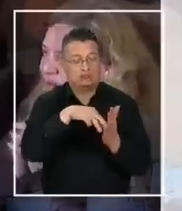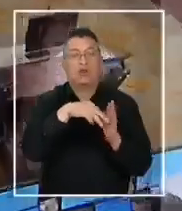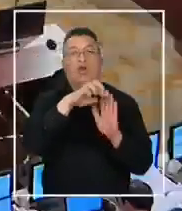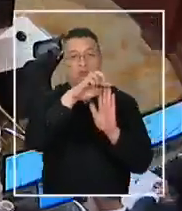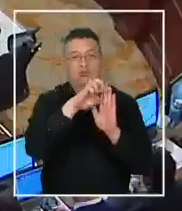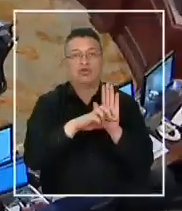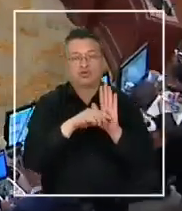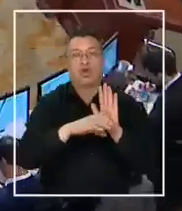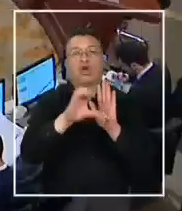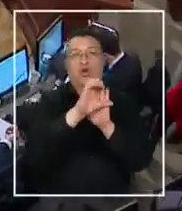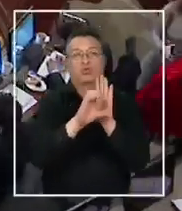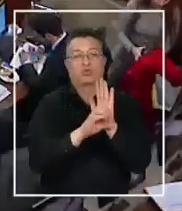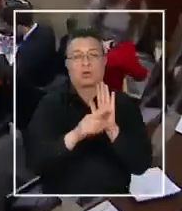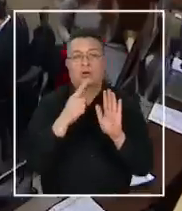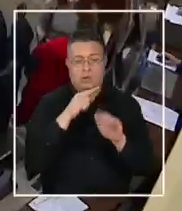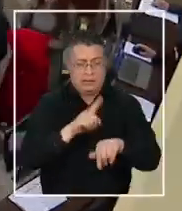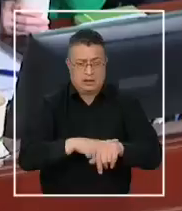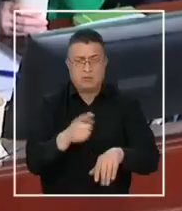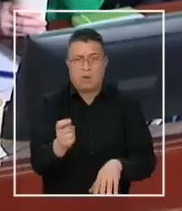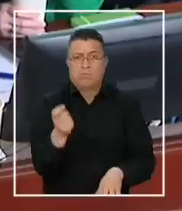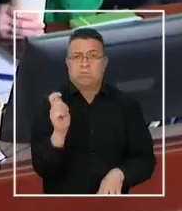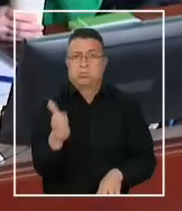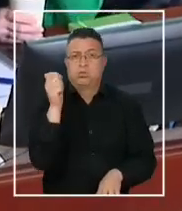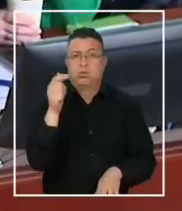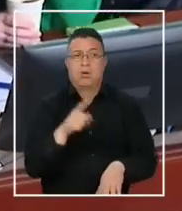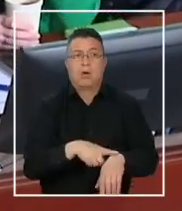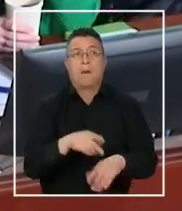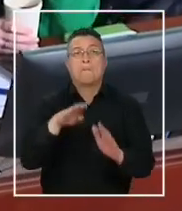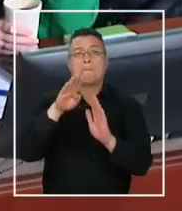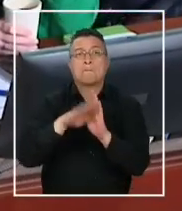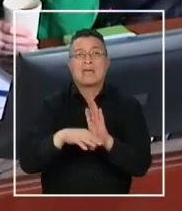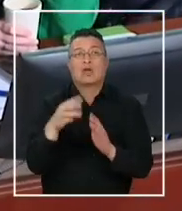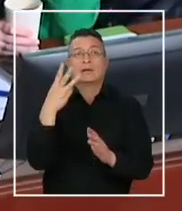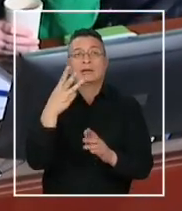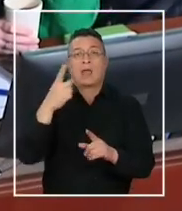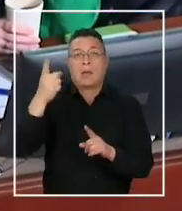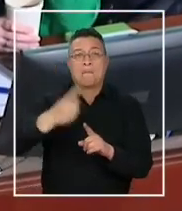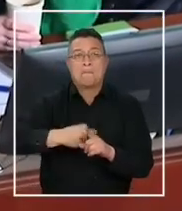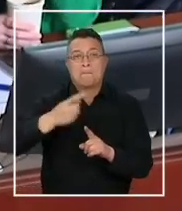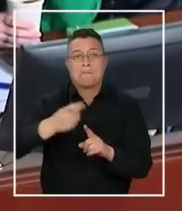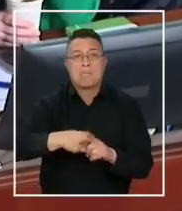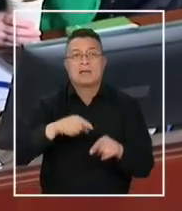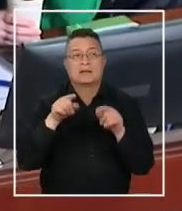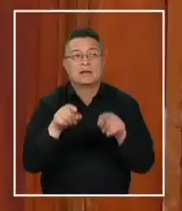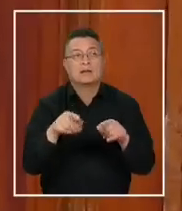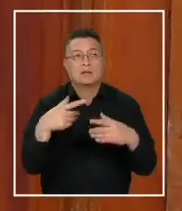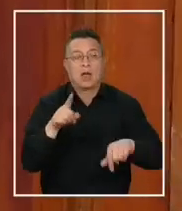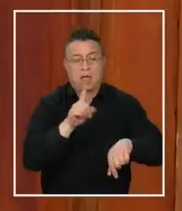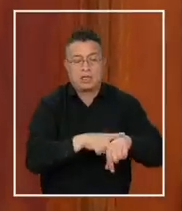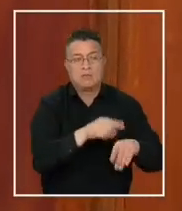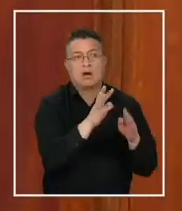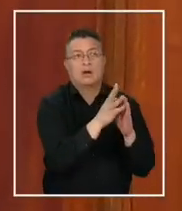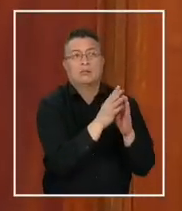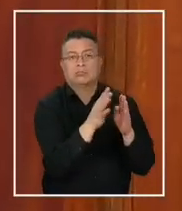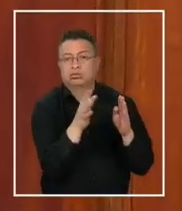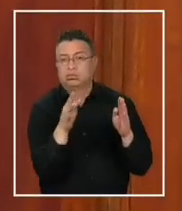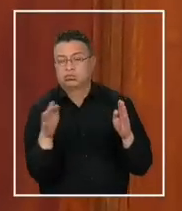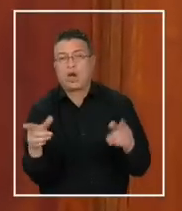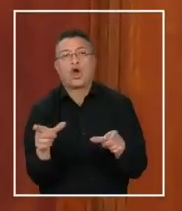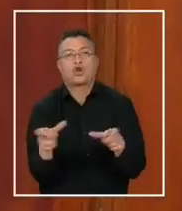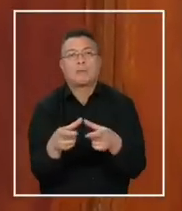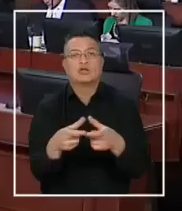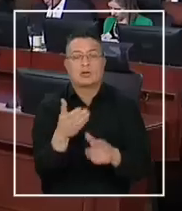constitucional en tiempo récord, incluso un poco menos de tres meses, fue el tiempo que se tomó la comisión